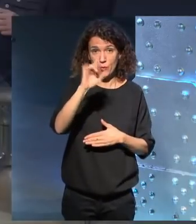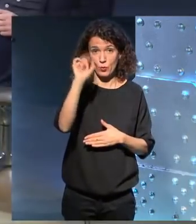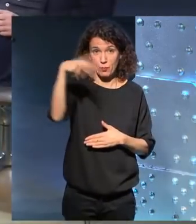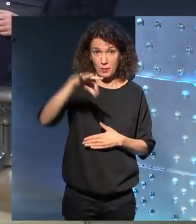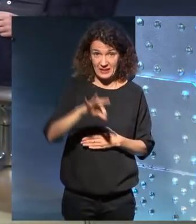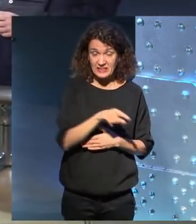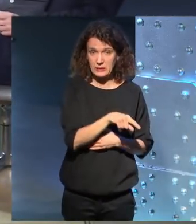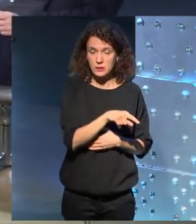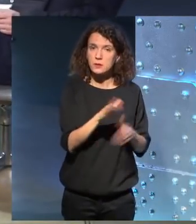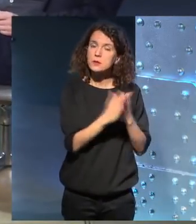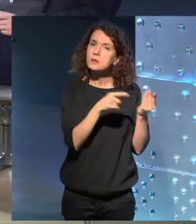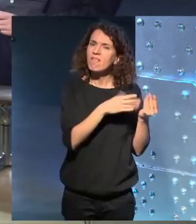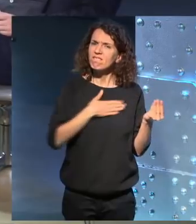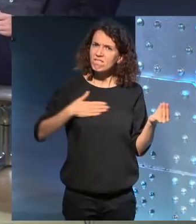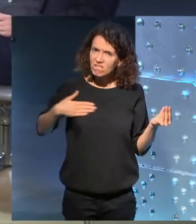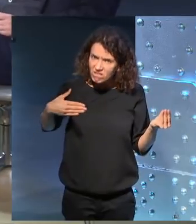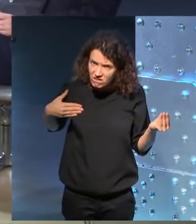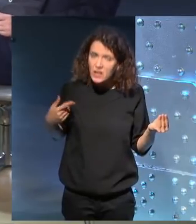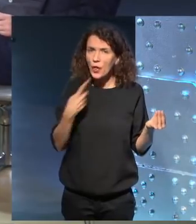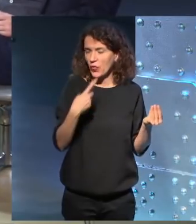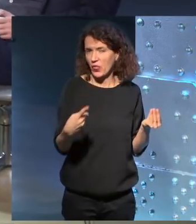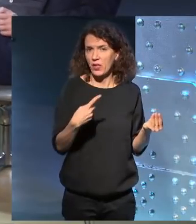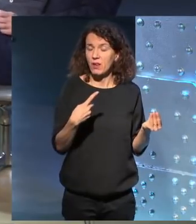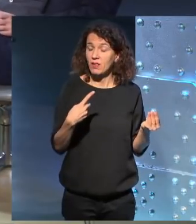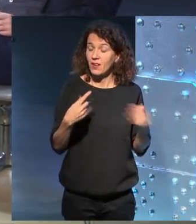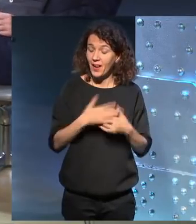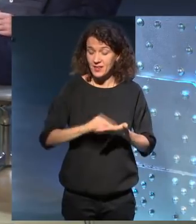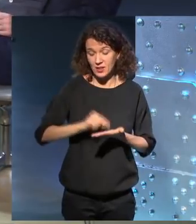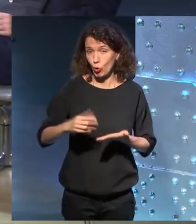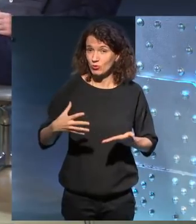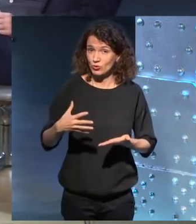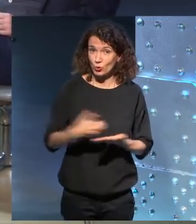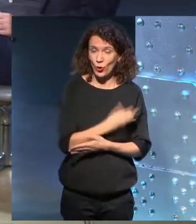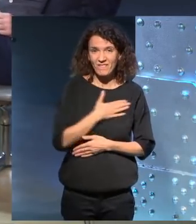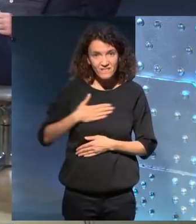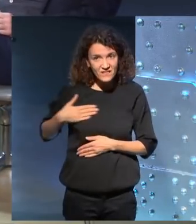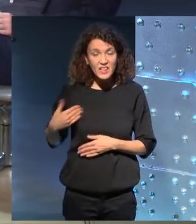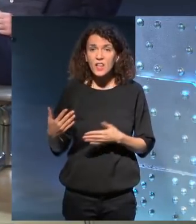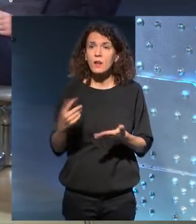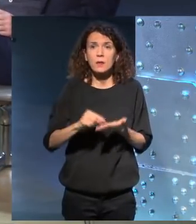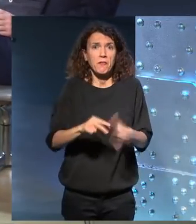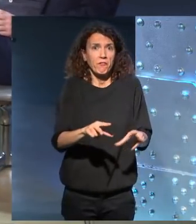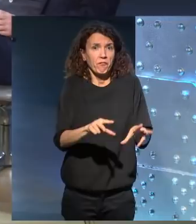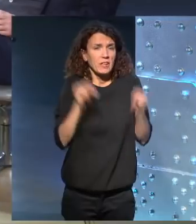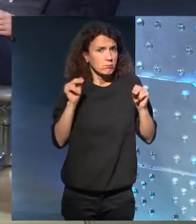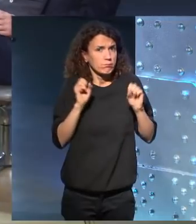dice que está deseando, y él lo dice de todo escritor, está deseando dejar de escribir,